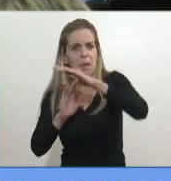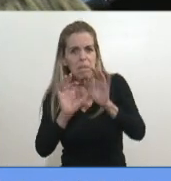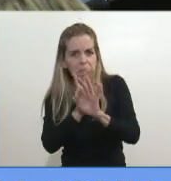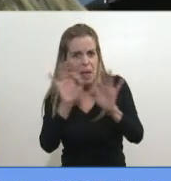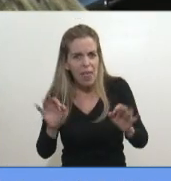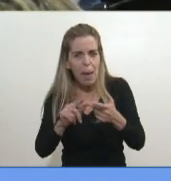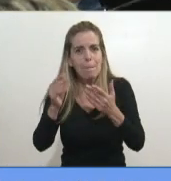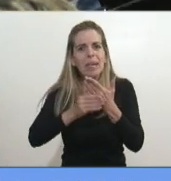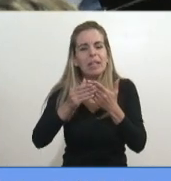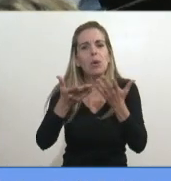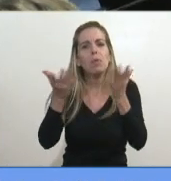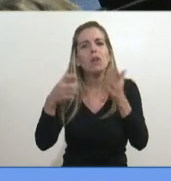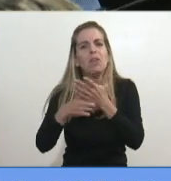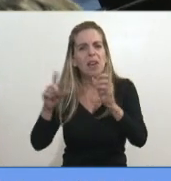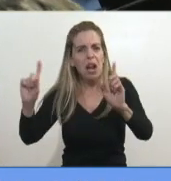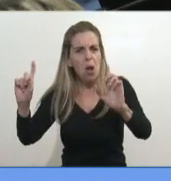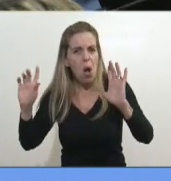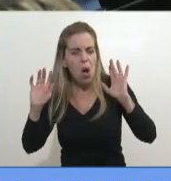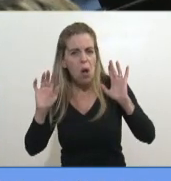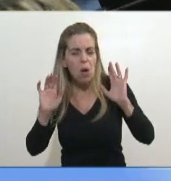Ministerio Público Fiscal, se habla de los tribunales inferiores.